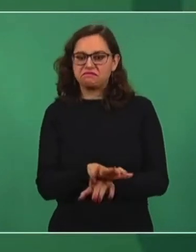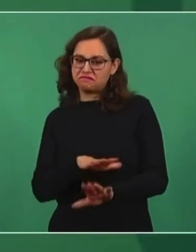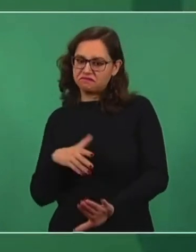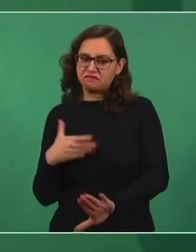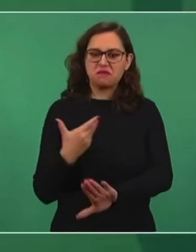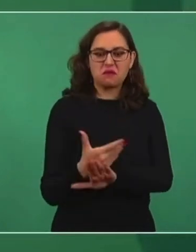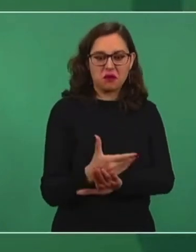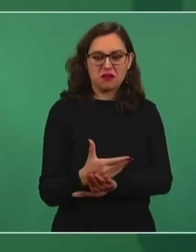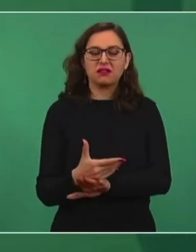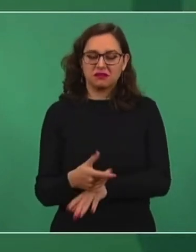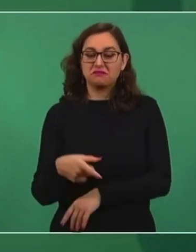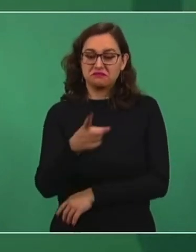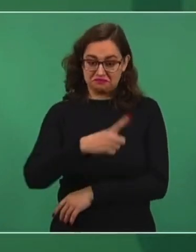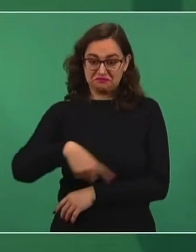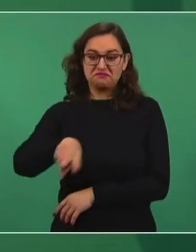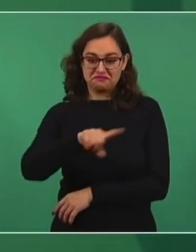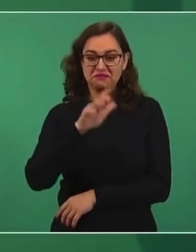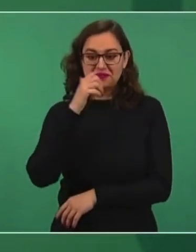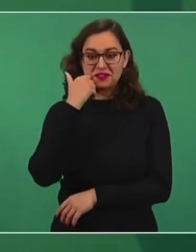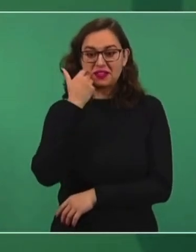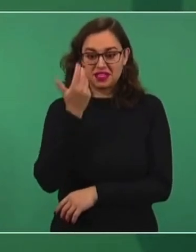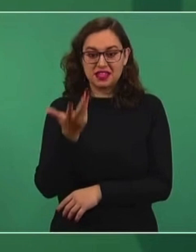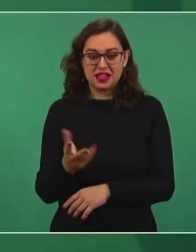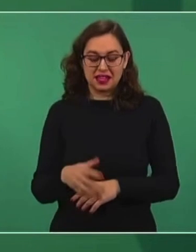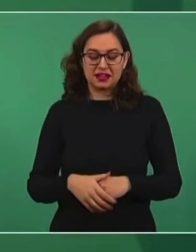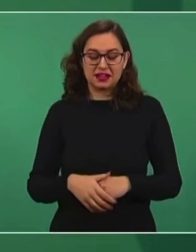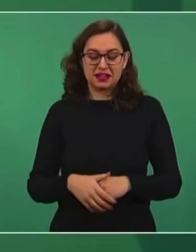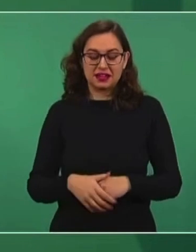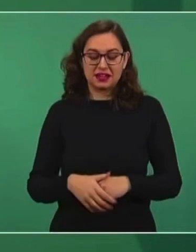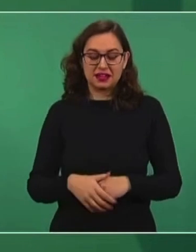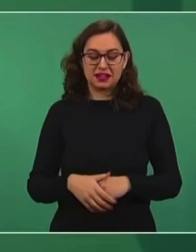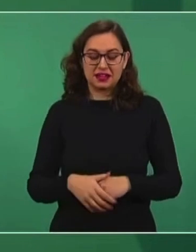usáramos nosotros la fuerza.